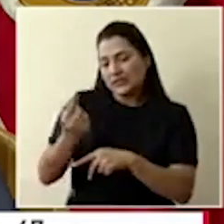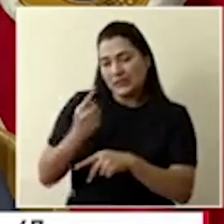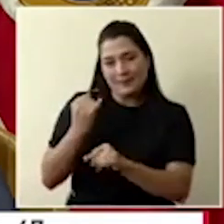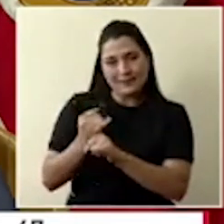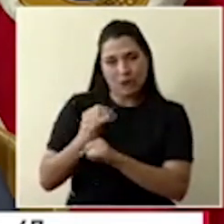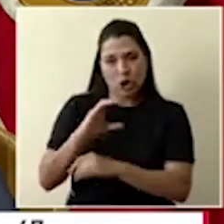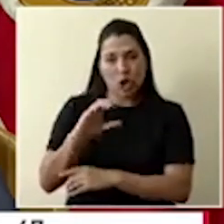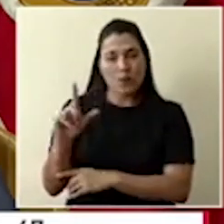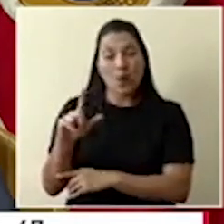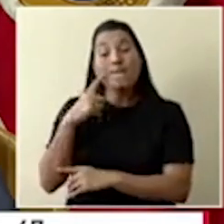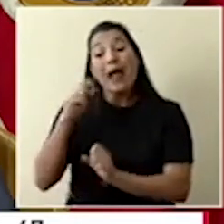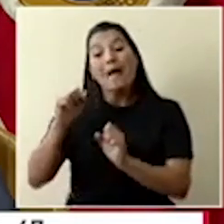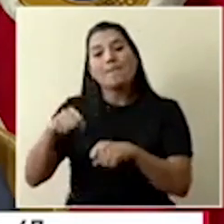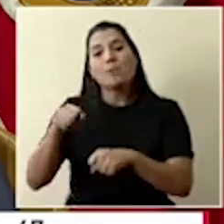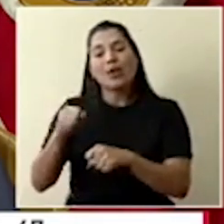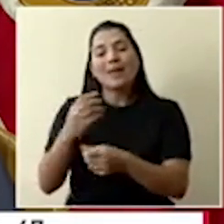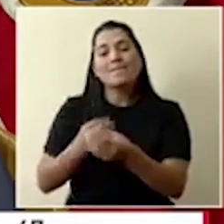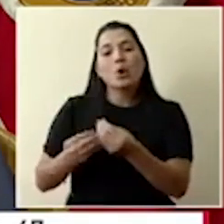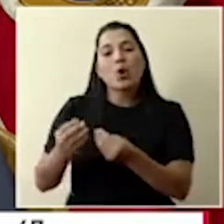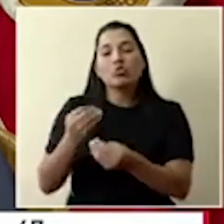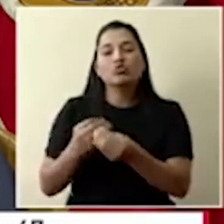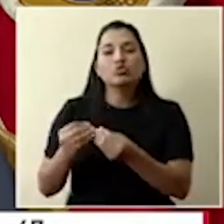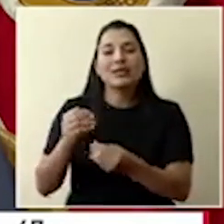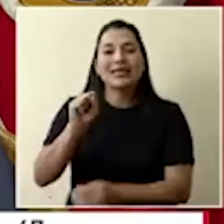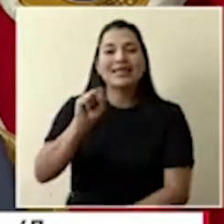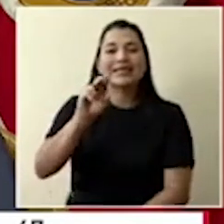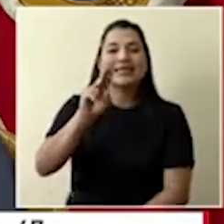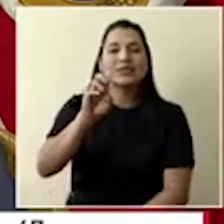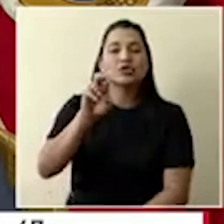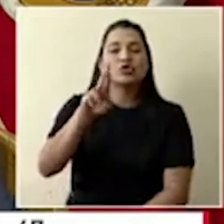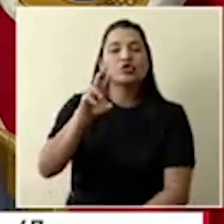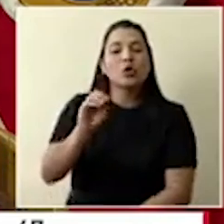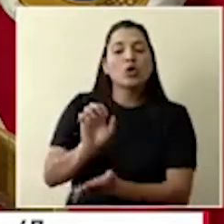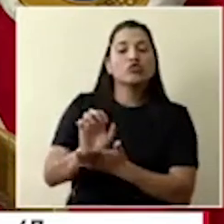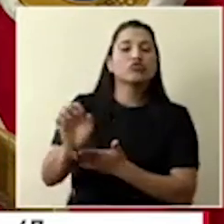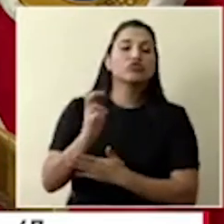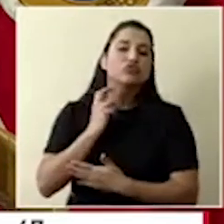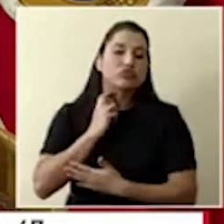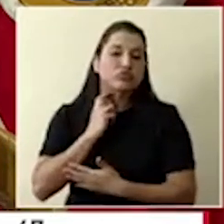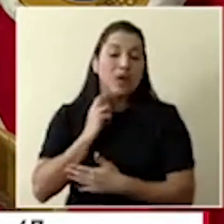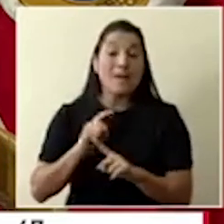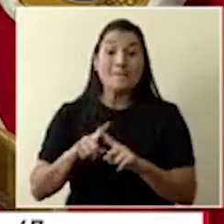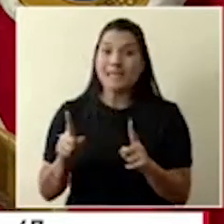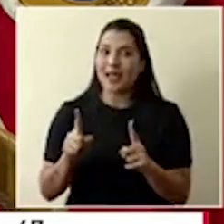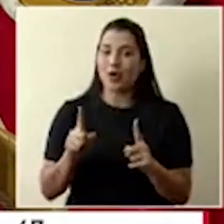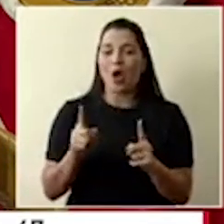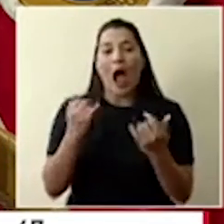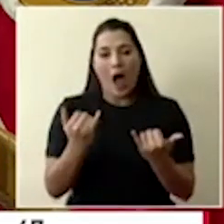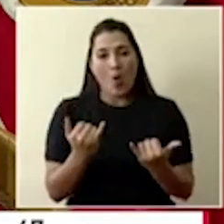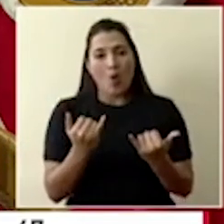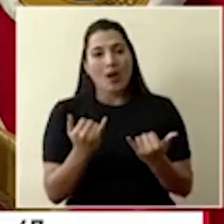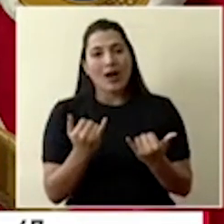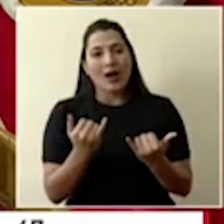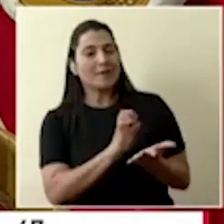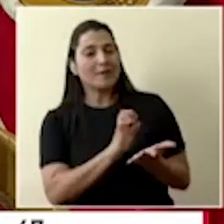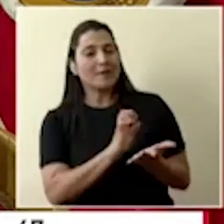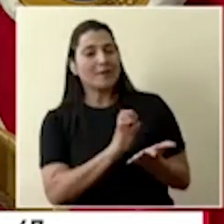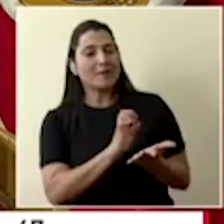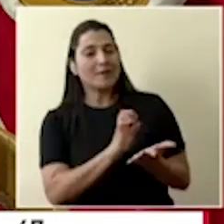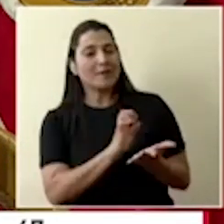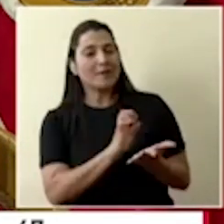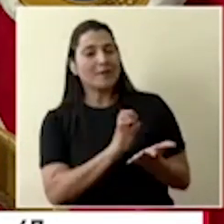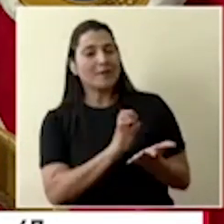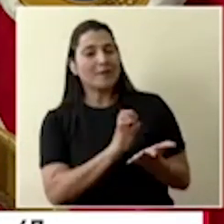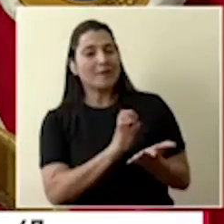para desarrollar sueros antifídicos, solo que serían sueros anti-COVID-19. En la etapa que estamos en este